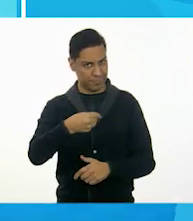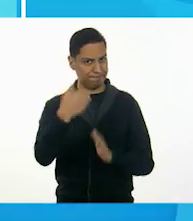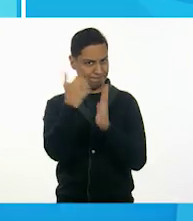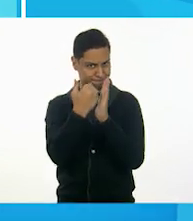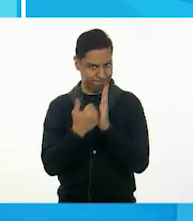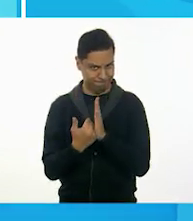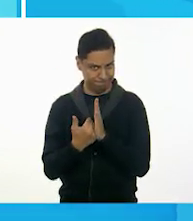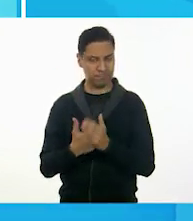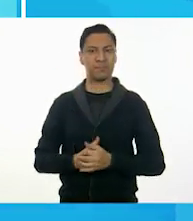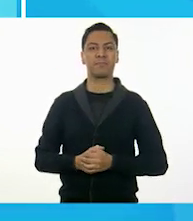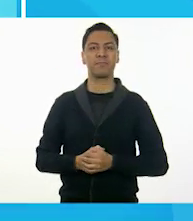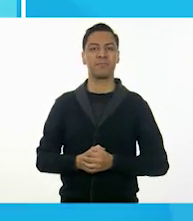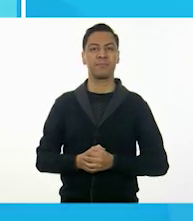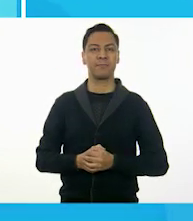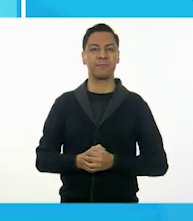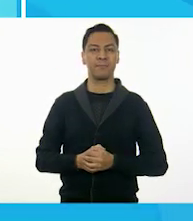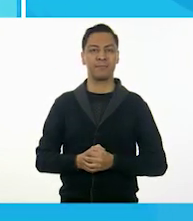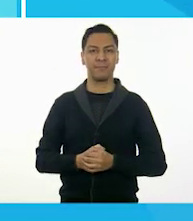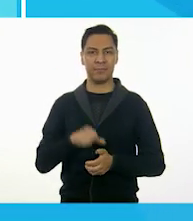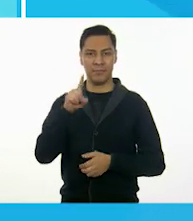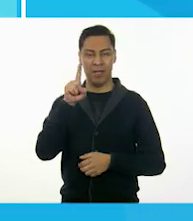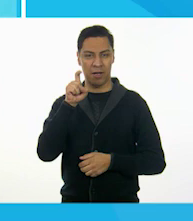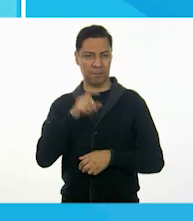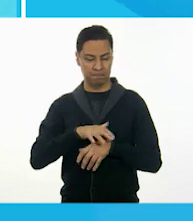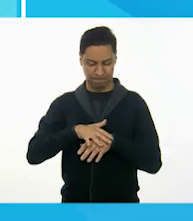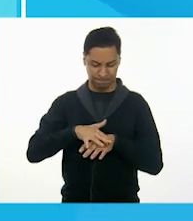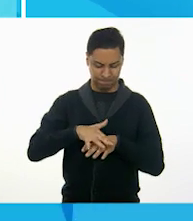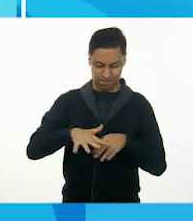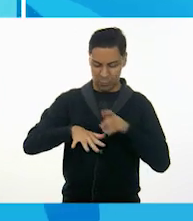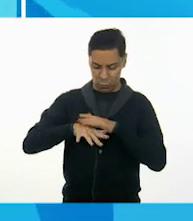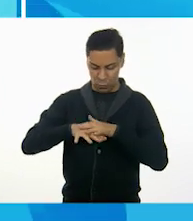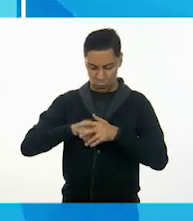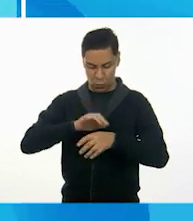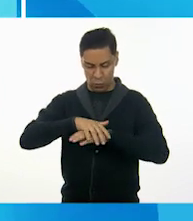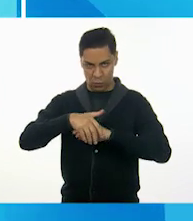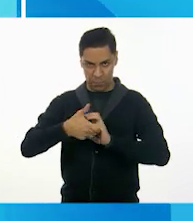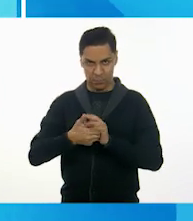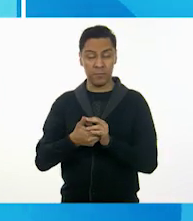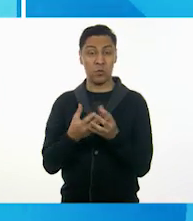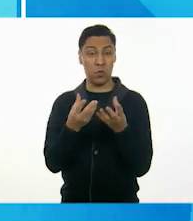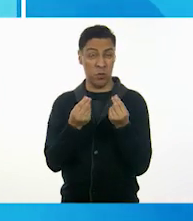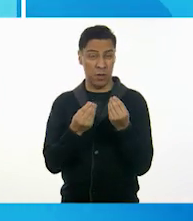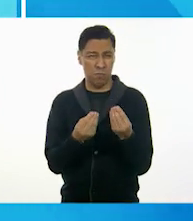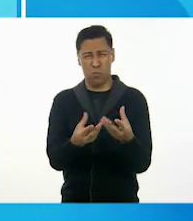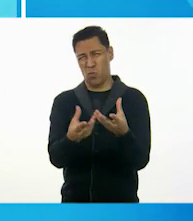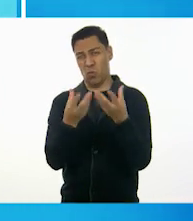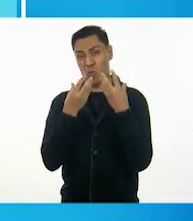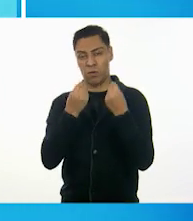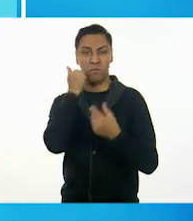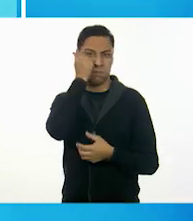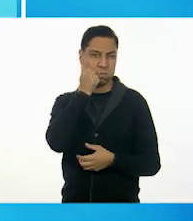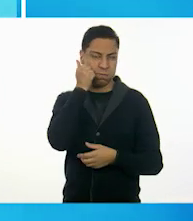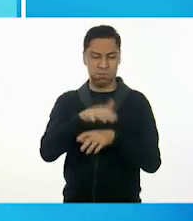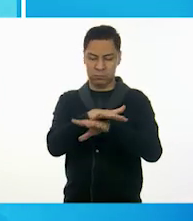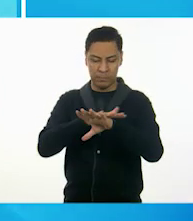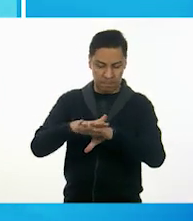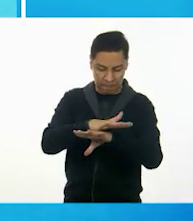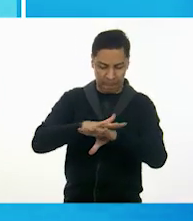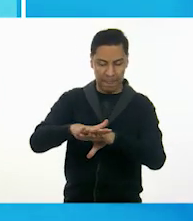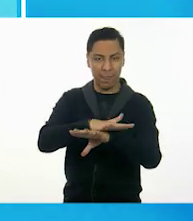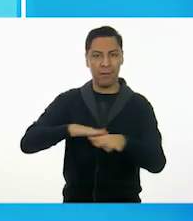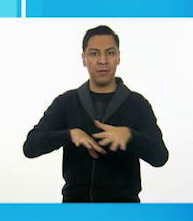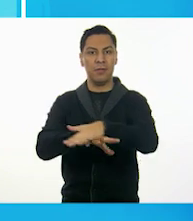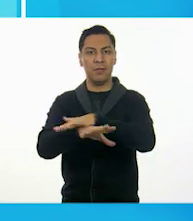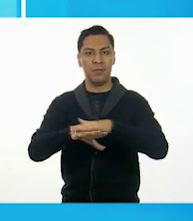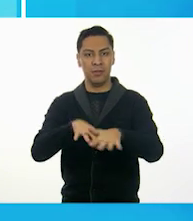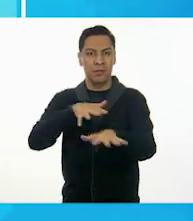hacerlo correctamente! Moja tus manos. Usa suficiente jabón. Frota tus palmas